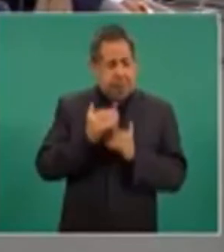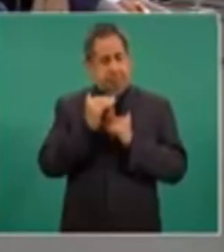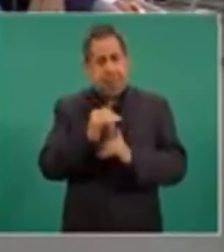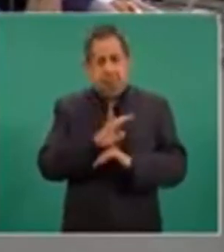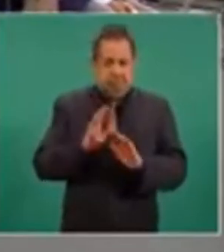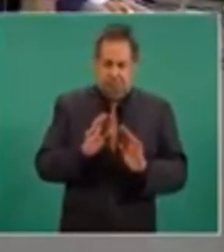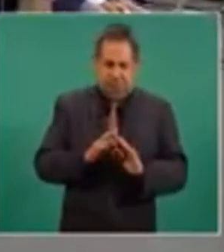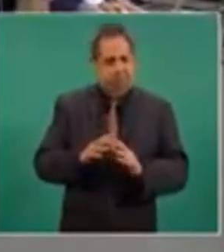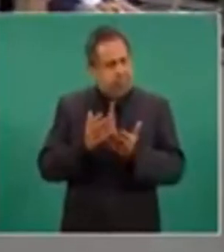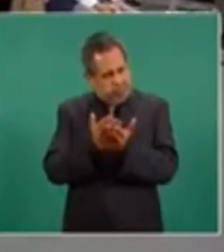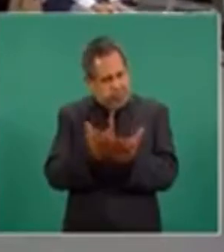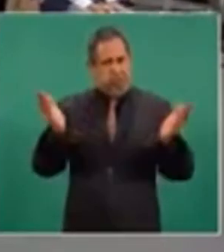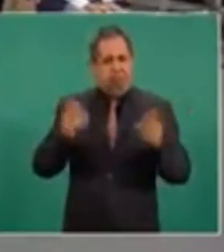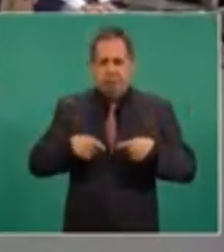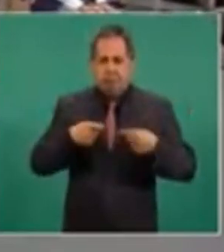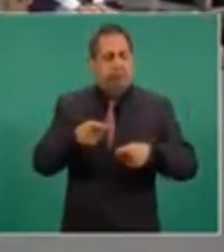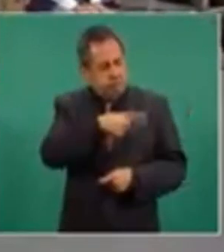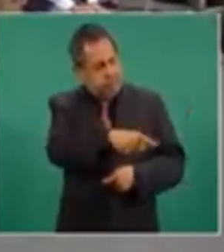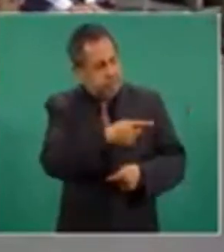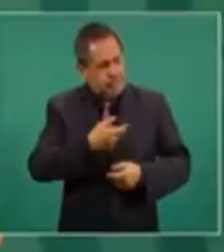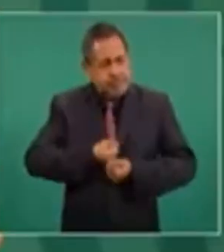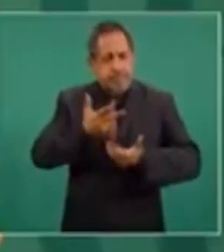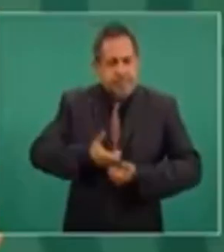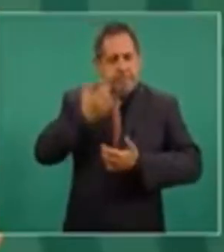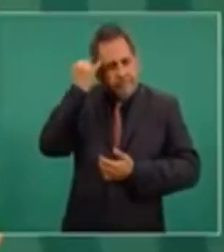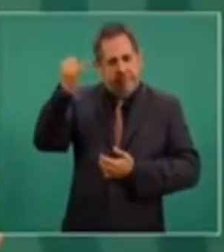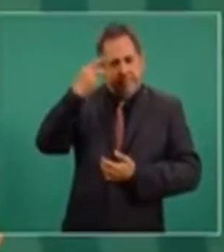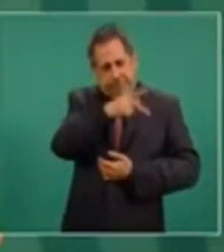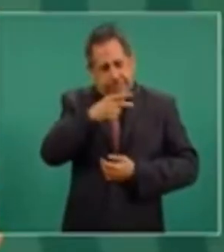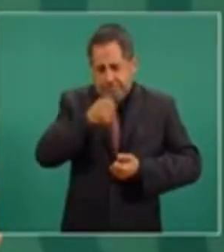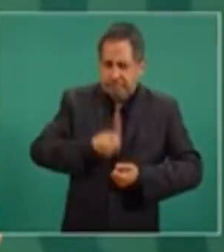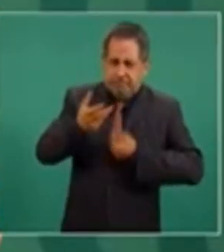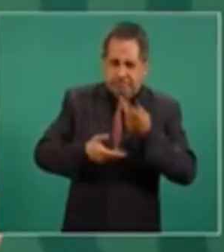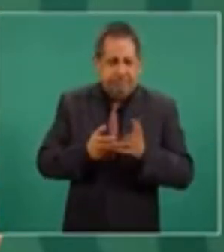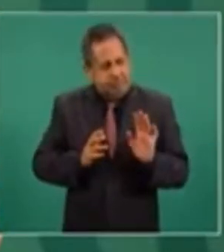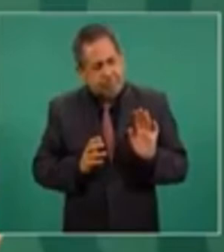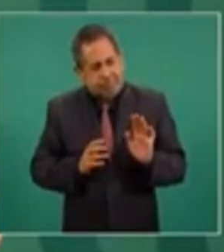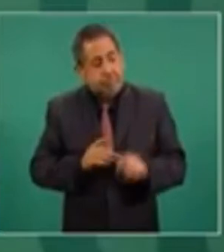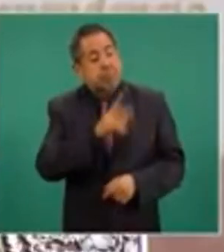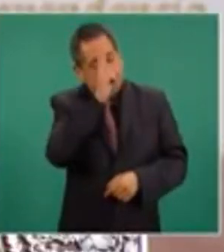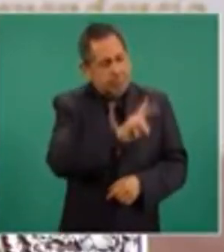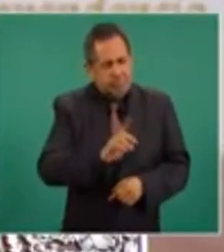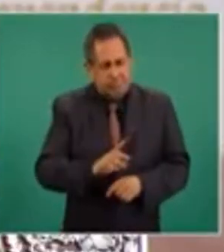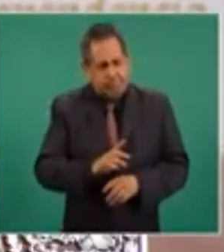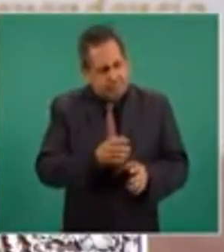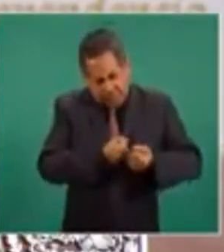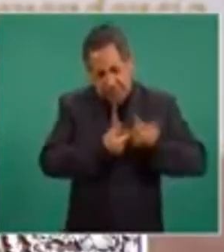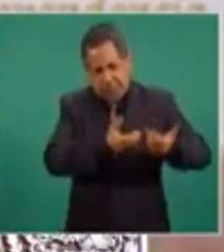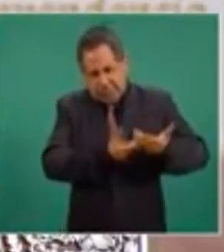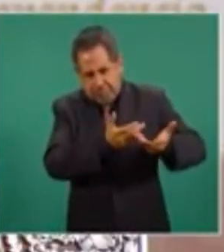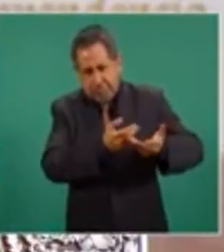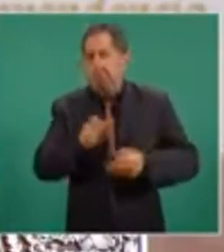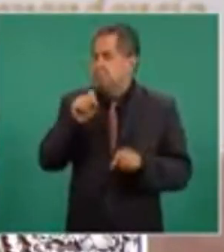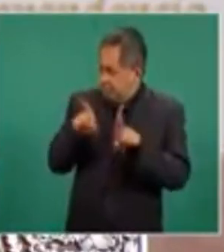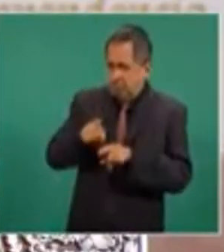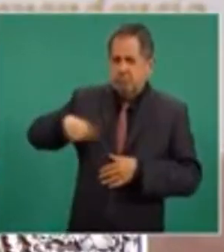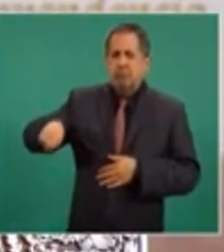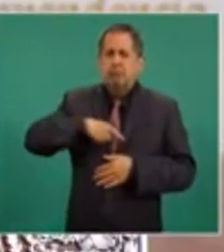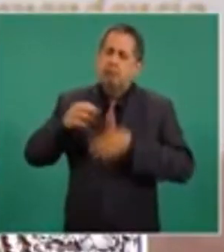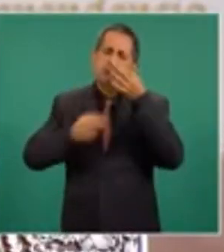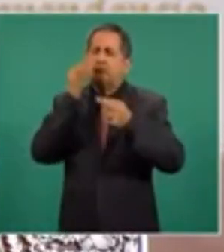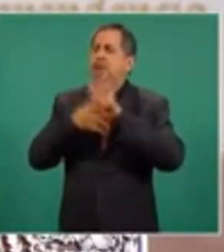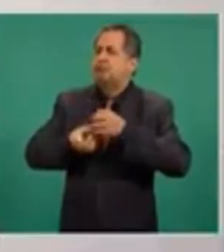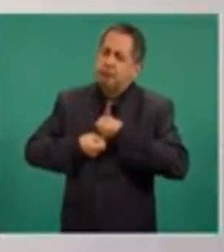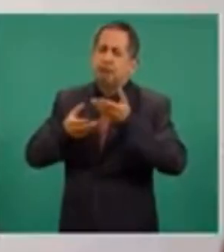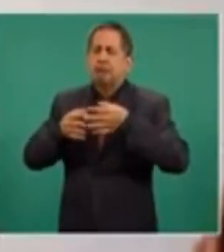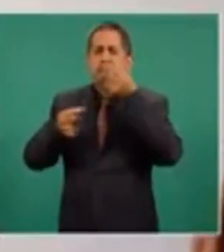tenemos que garantizar la libre manifestación de las ideas, que no haya censura, pues que tengamos posibilidad nosotros de informarle al pueblo.